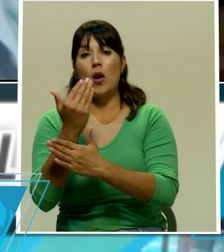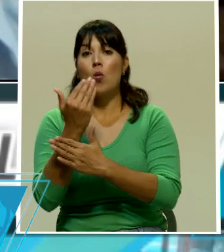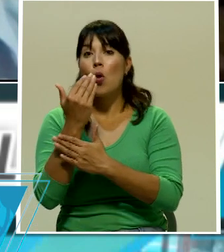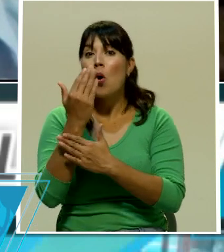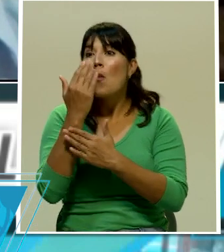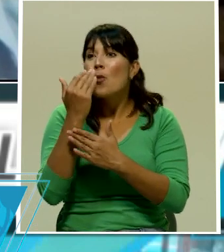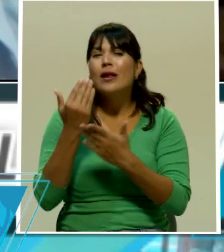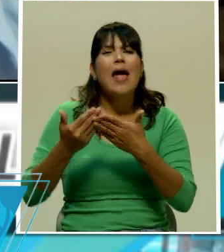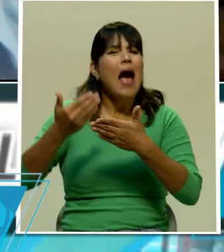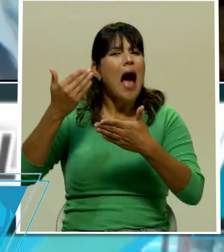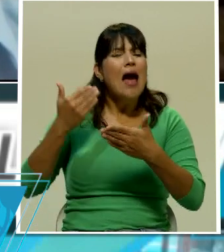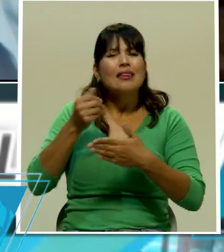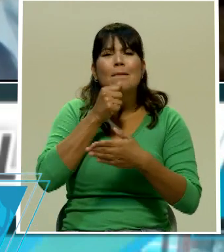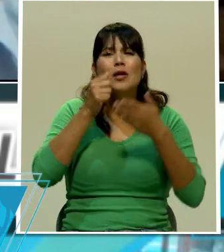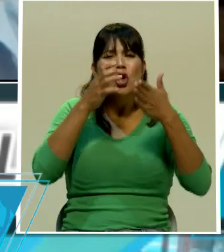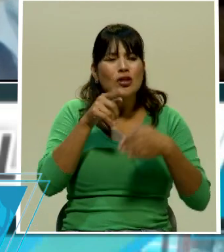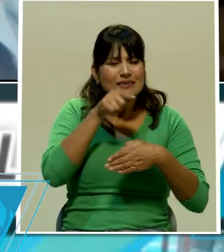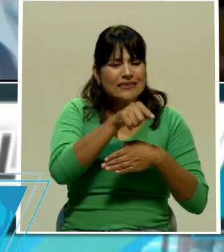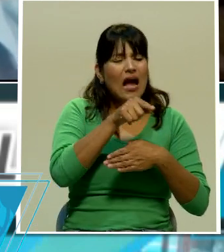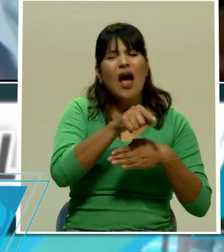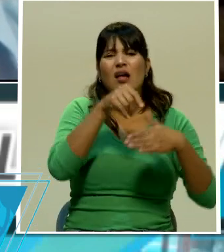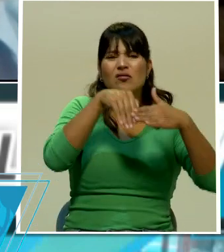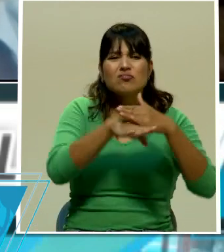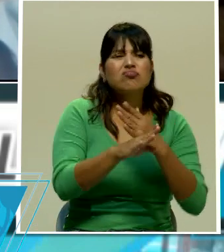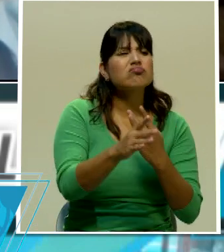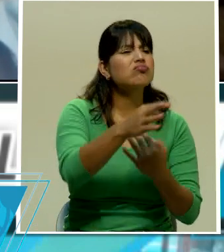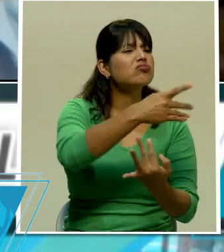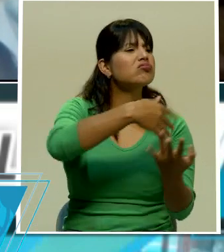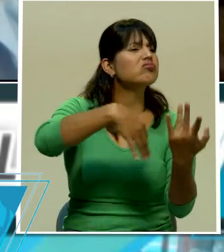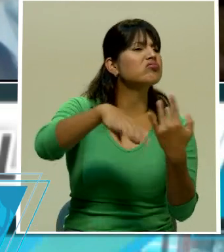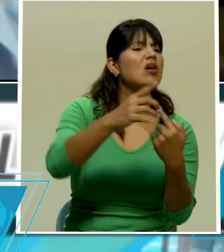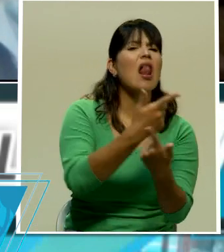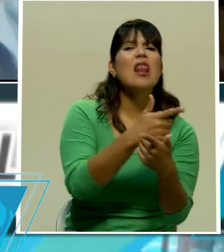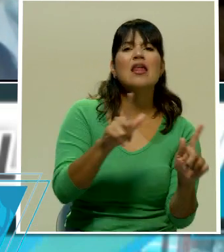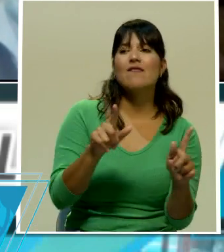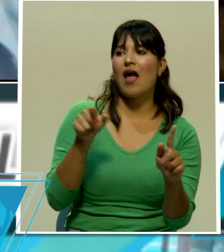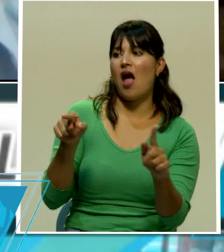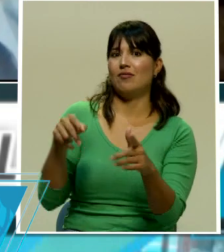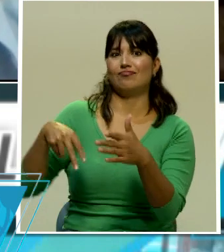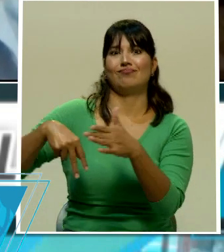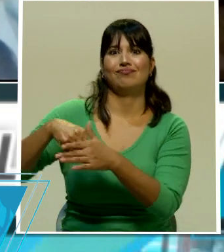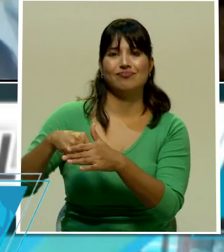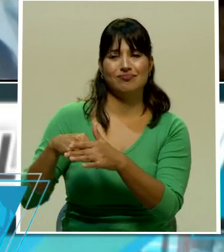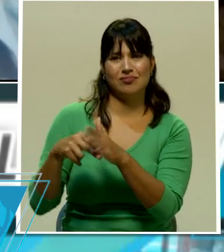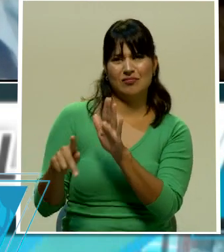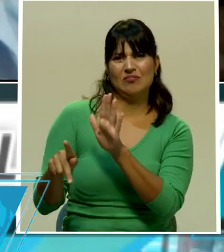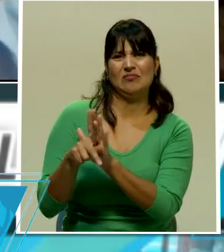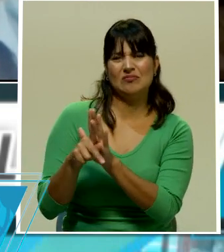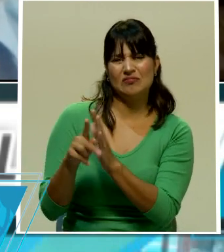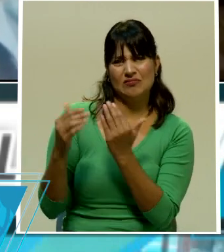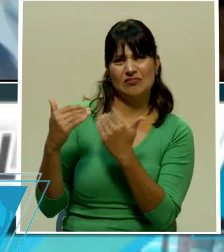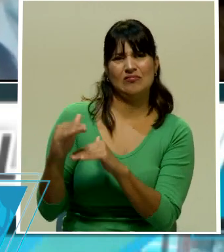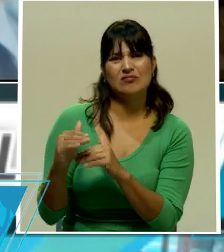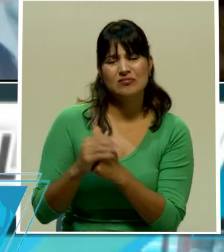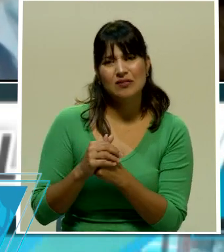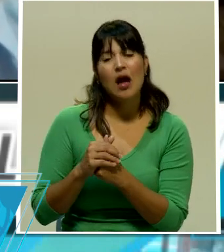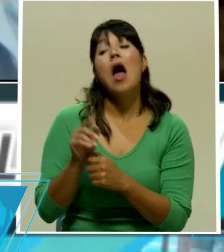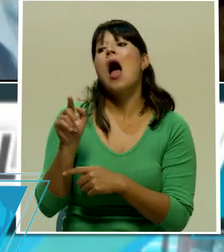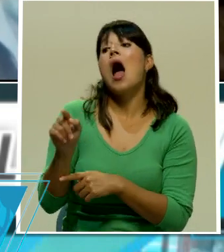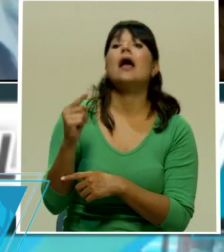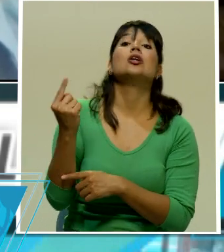acceder libremente a los propios diputados solo es posible hablar con los diputados